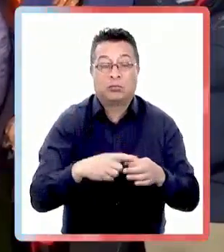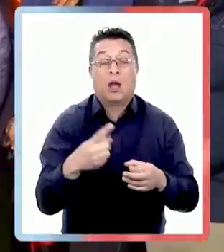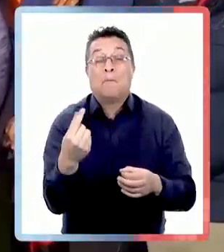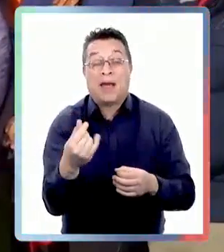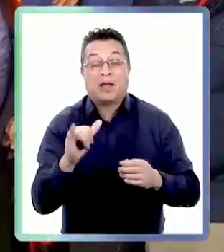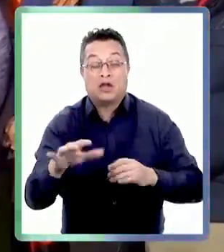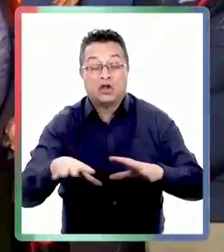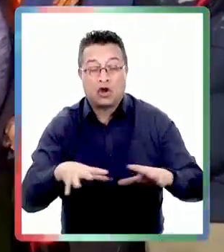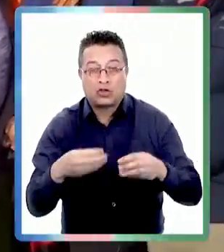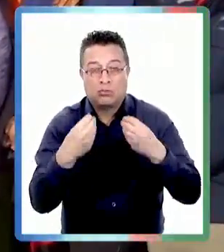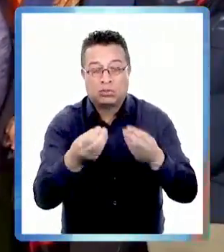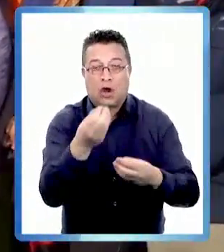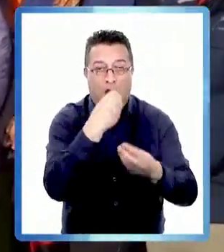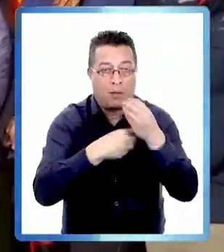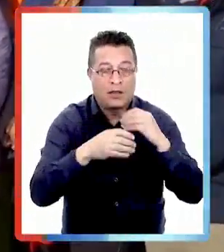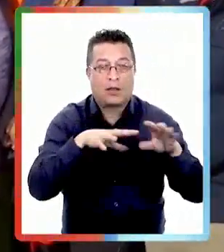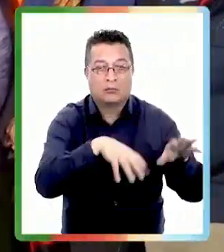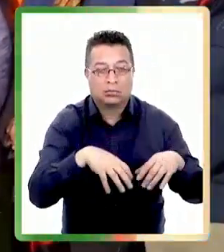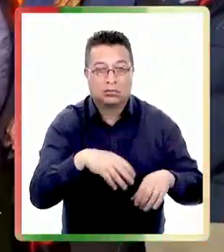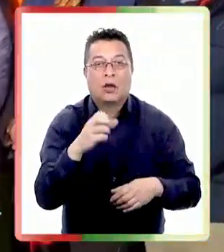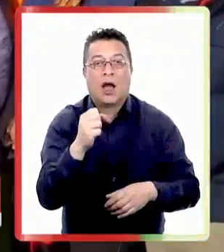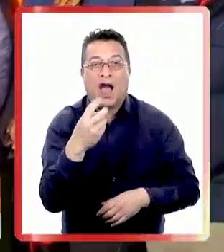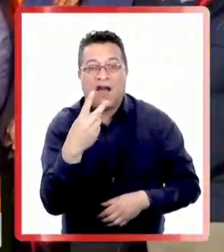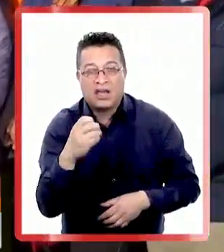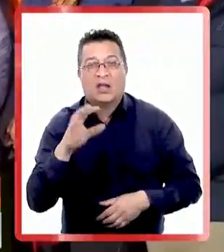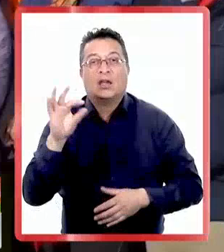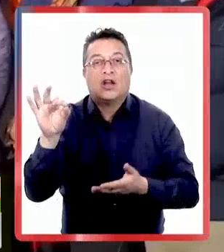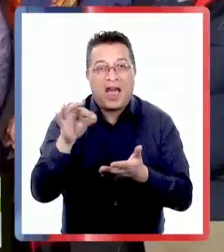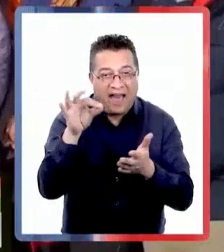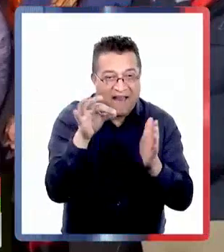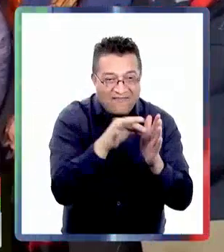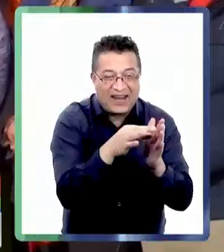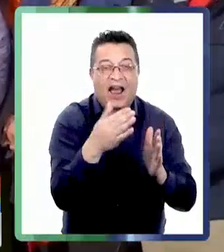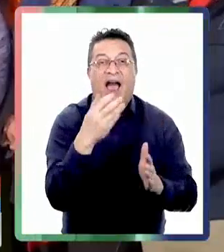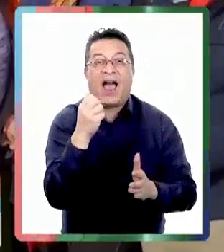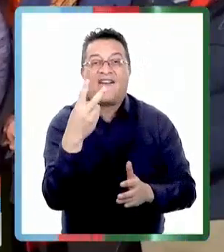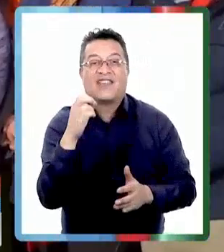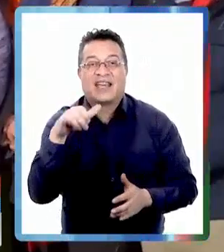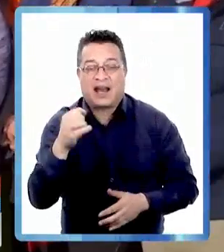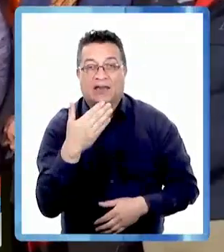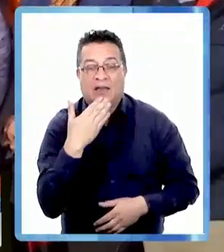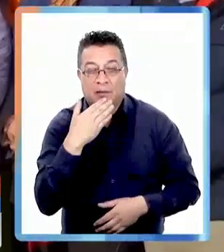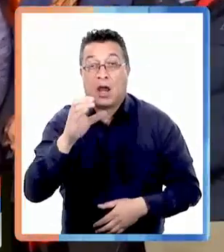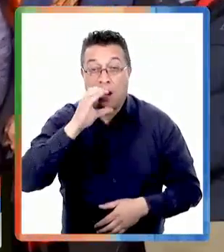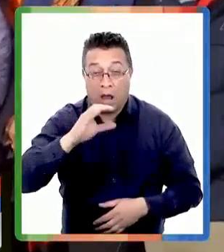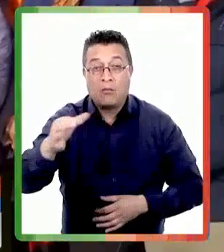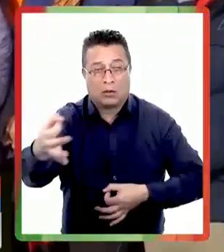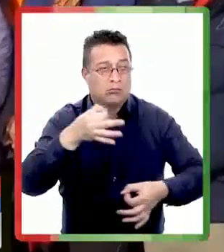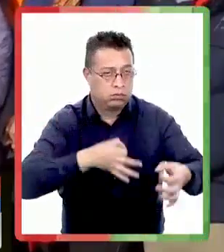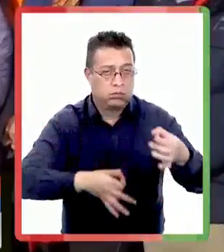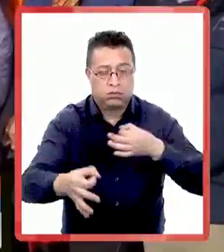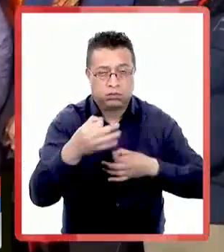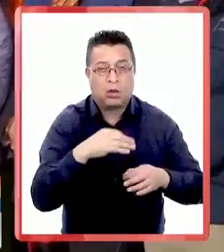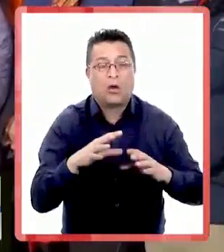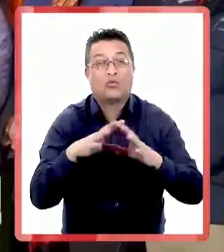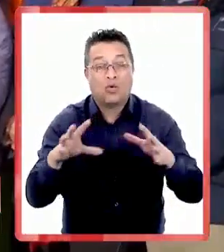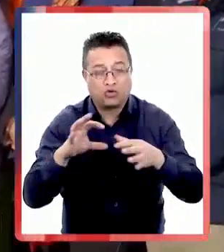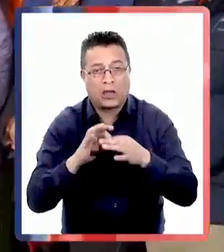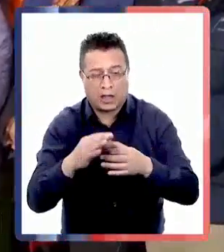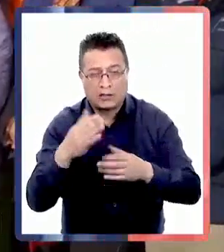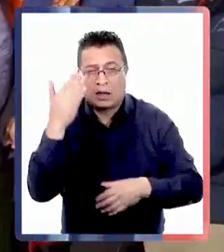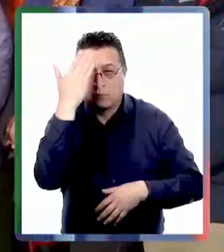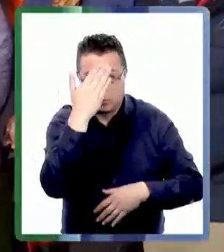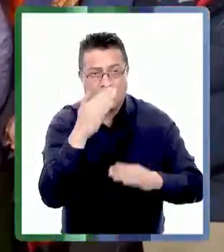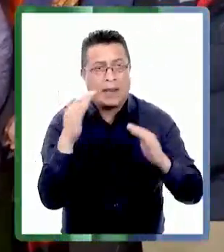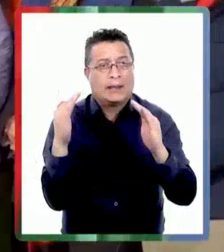que van a ser entregados a usuarios y no usuarios de INDAP ya sea en dinero o en especies para alimentación de ganado aves y abejas. Esto es algo